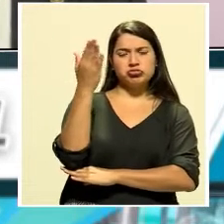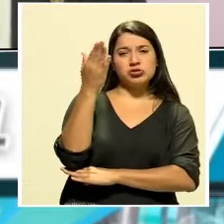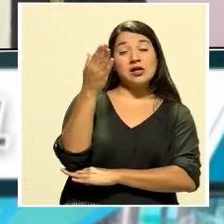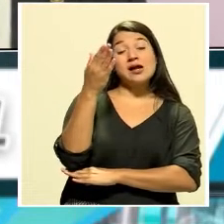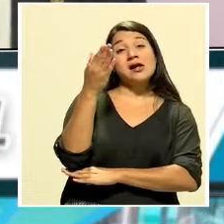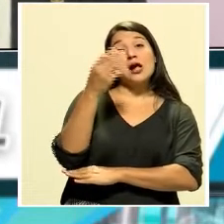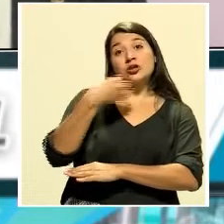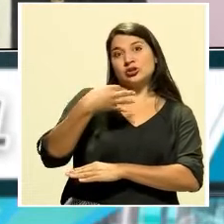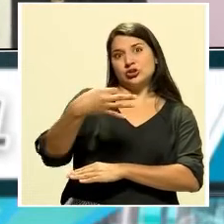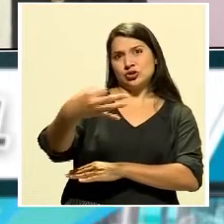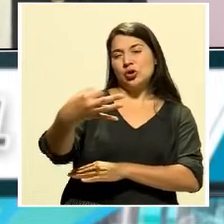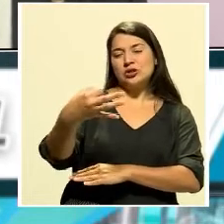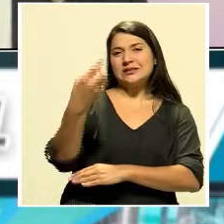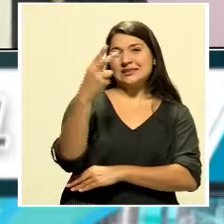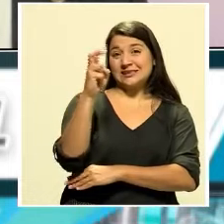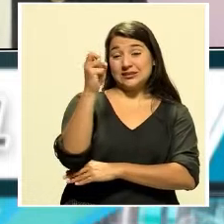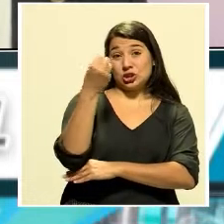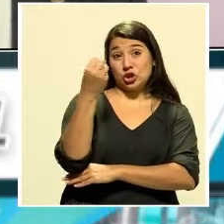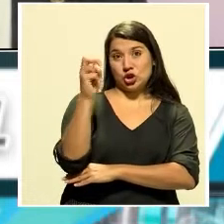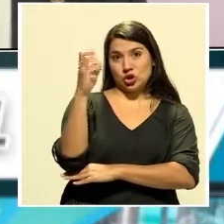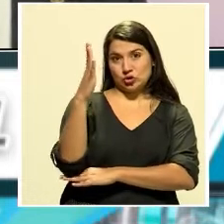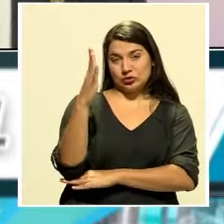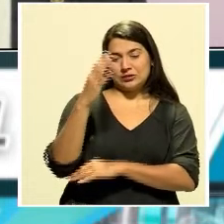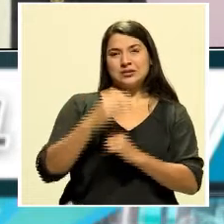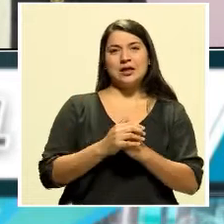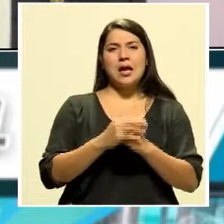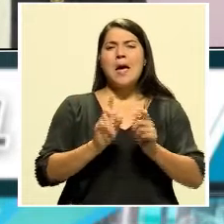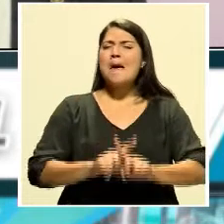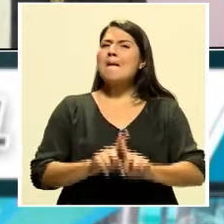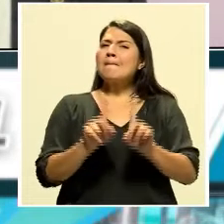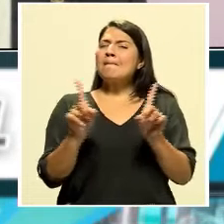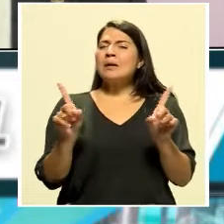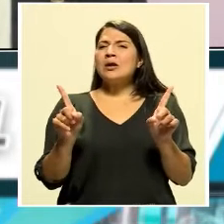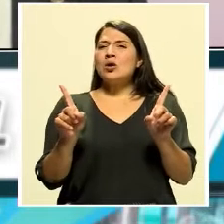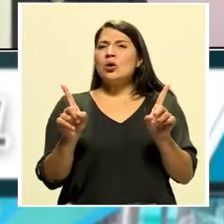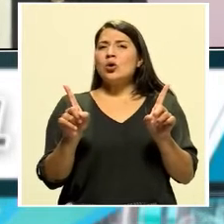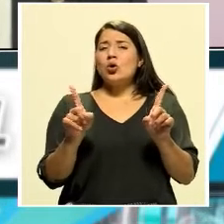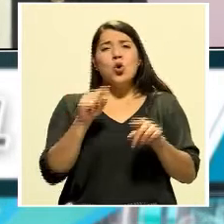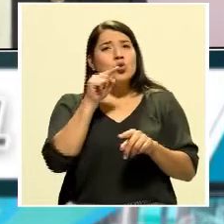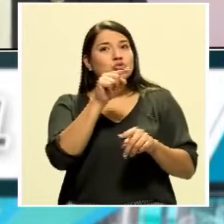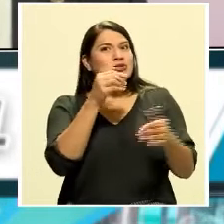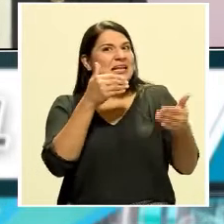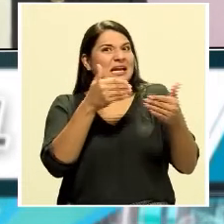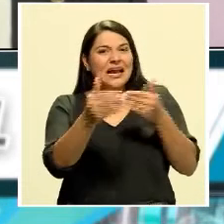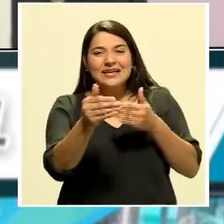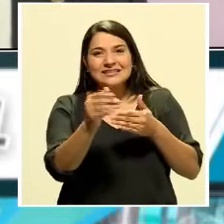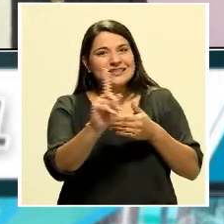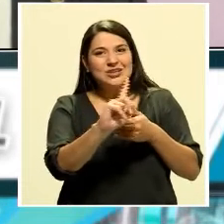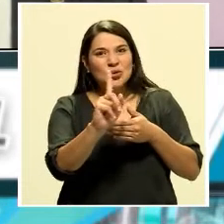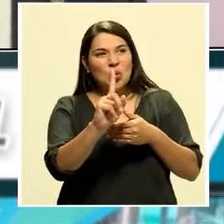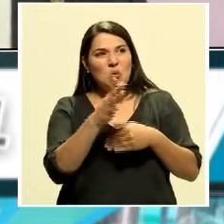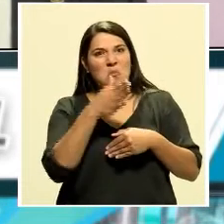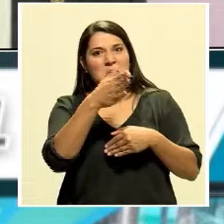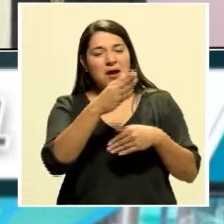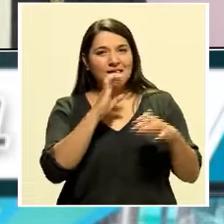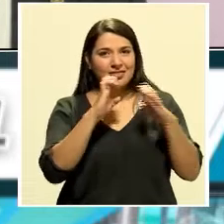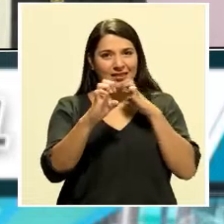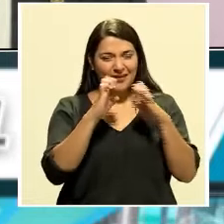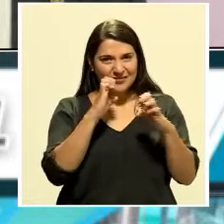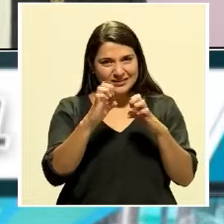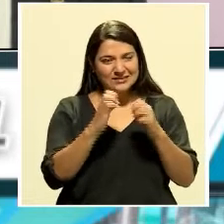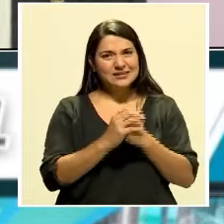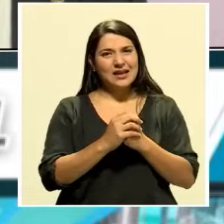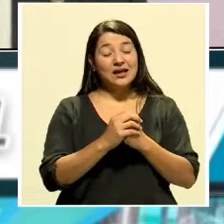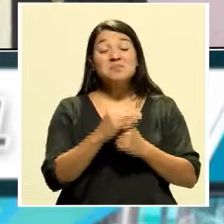conferencia de prensa de los mediodías. Pero fuera de eso, usted casi no da entrevistas. Incluso